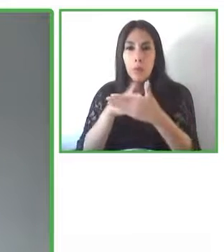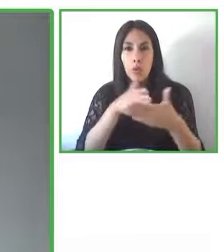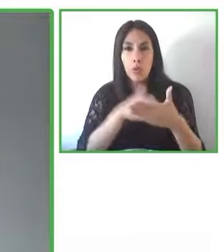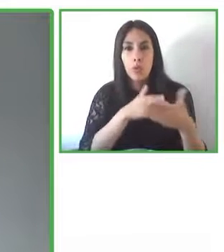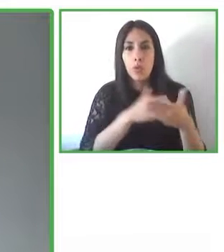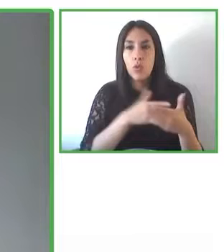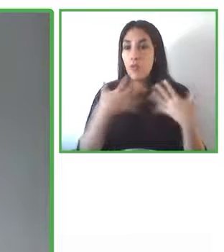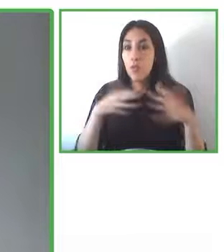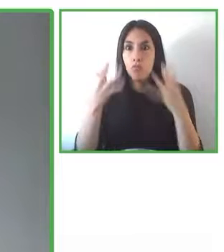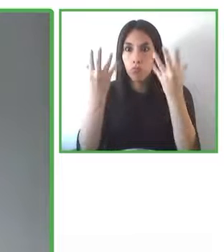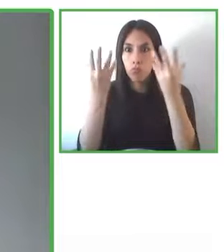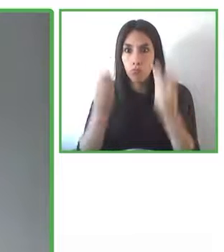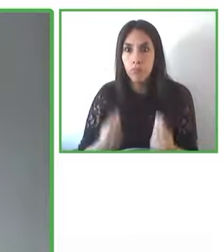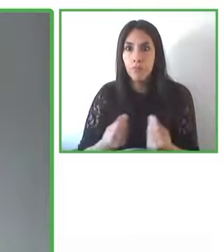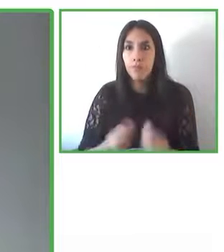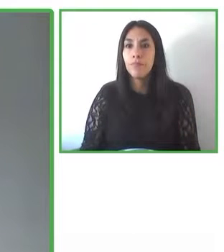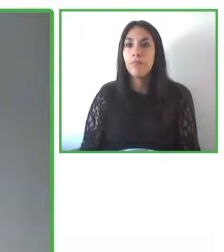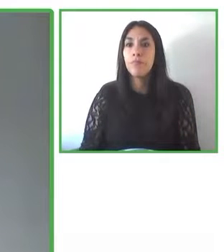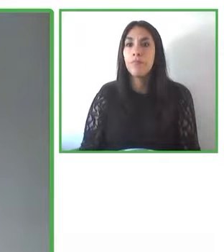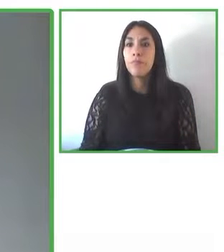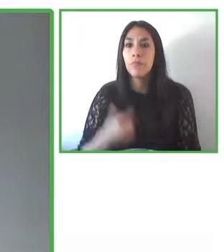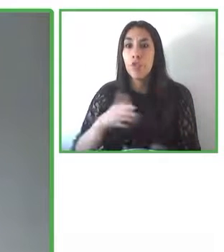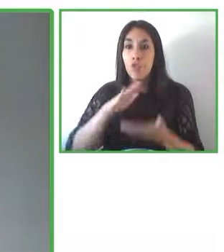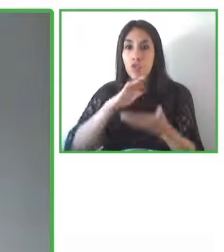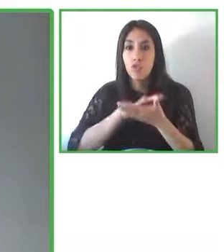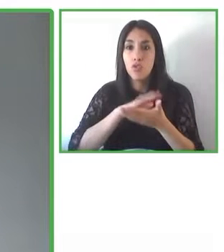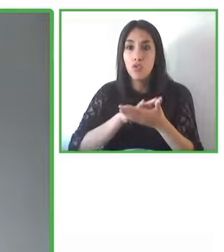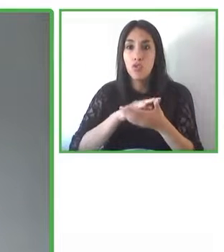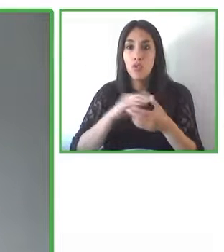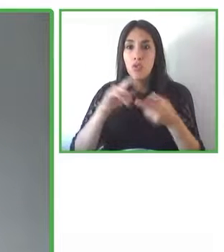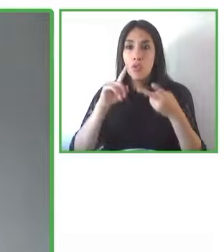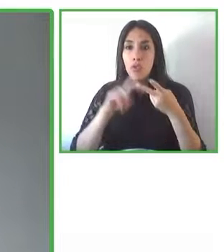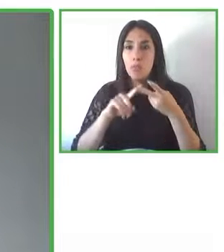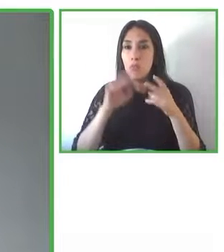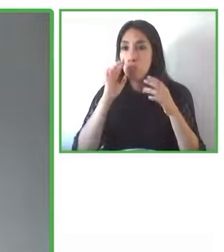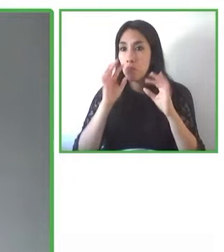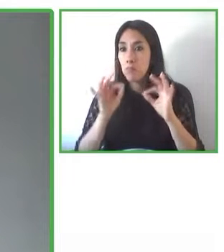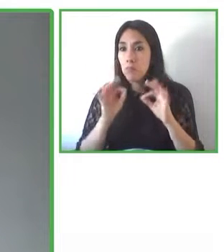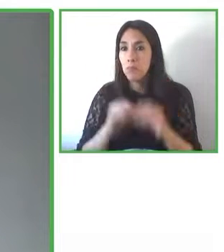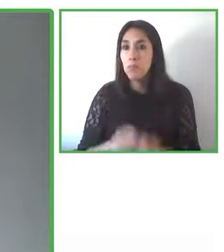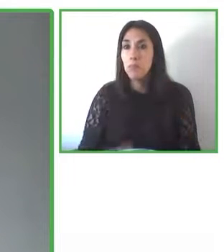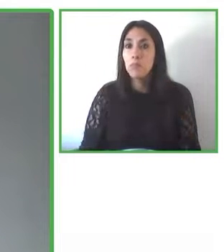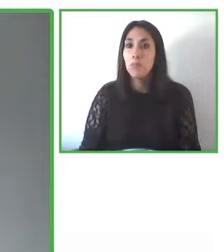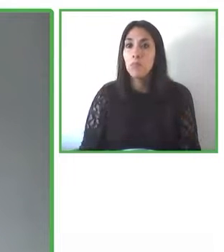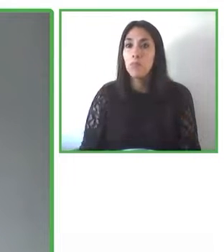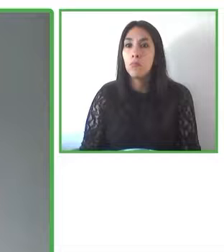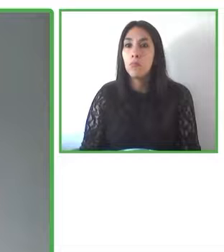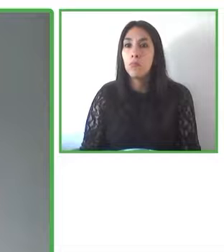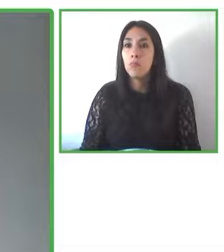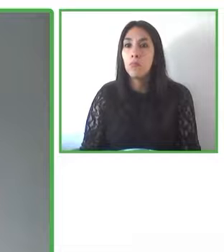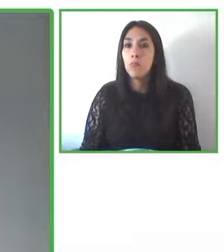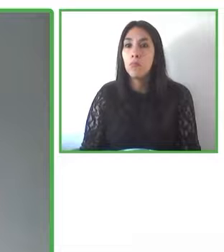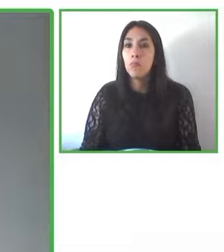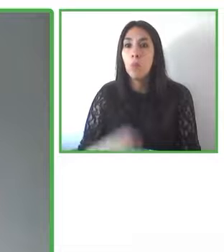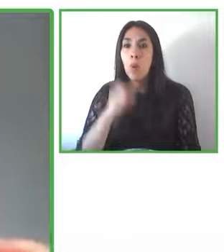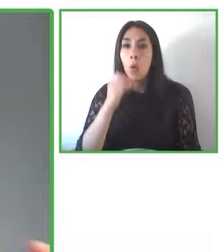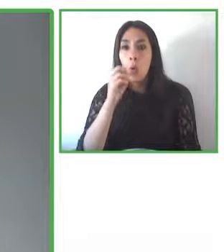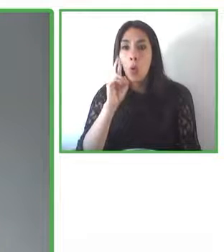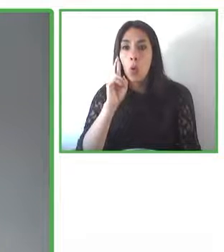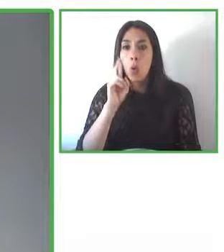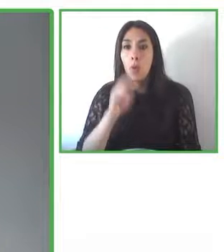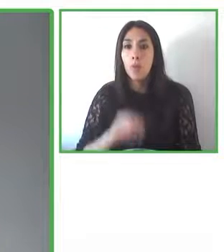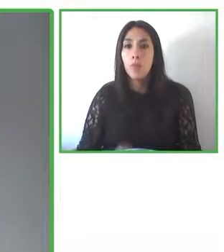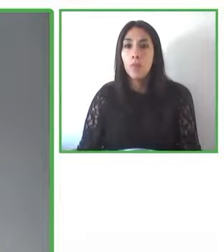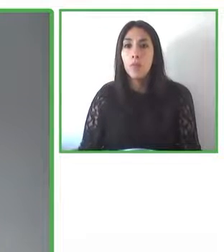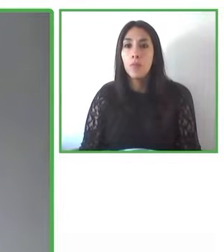la guía, desde experiencias de certificaciones y desde poder entender